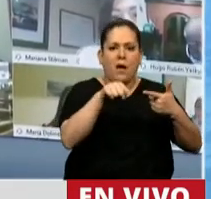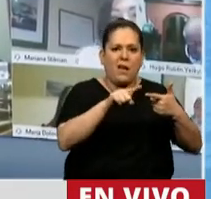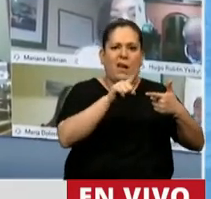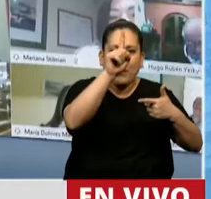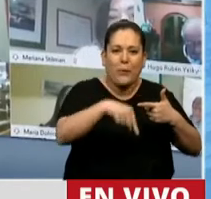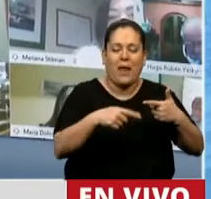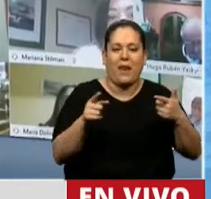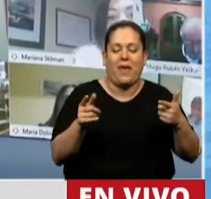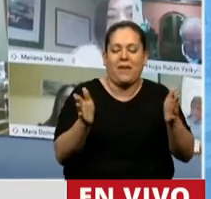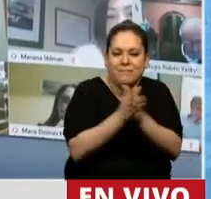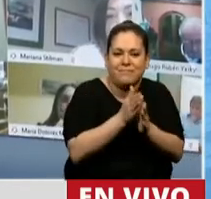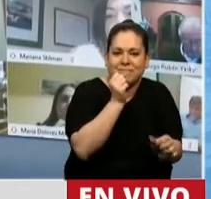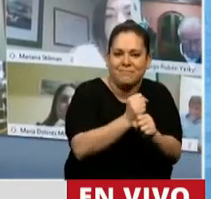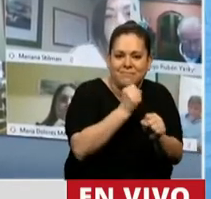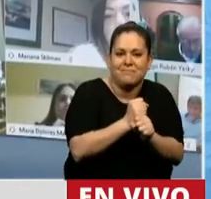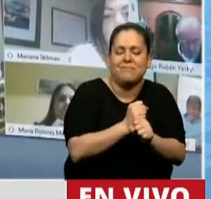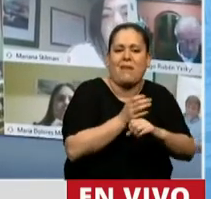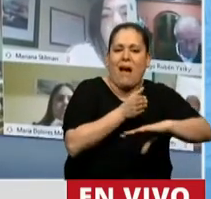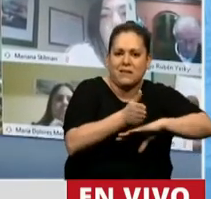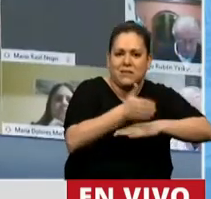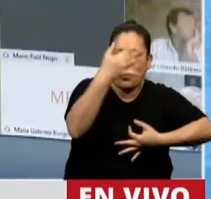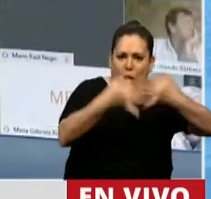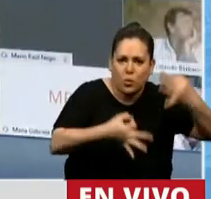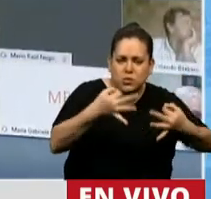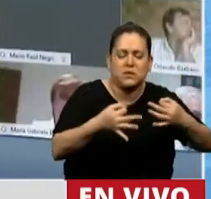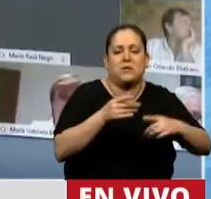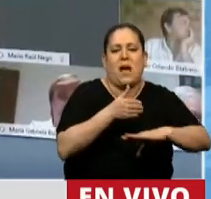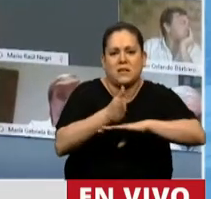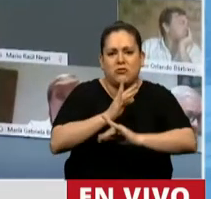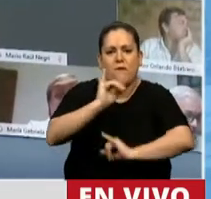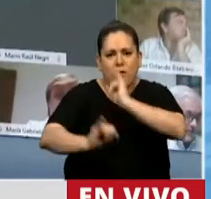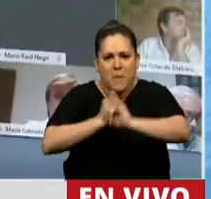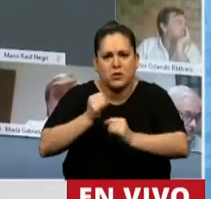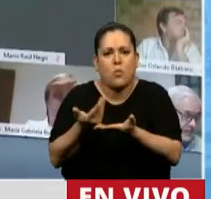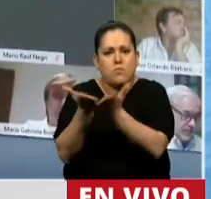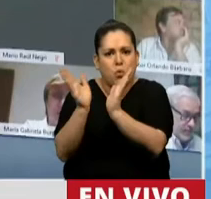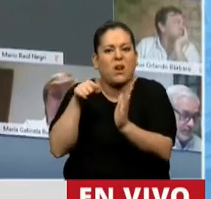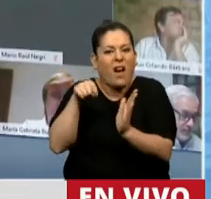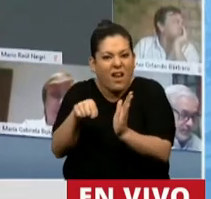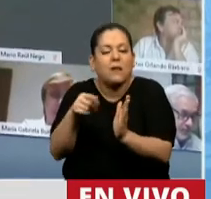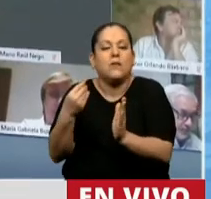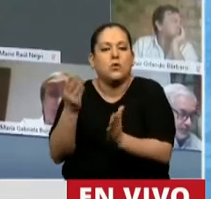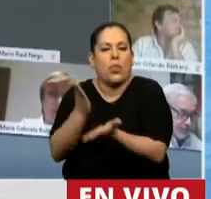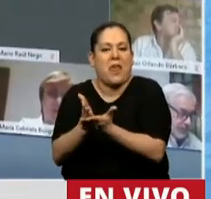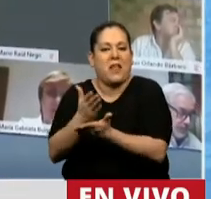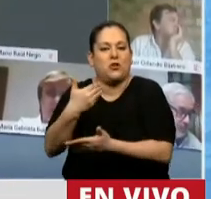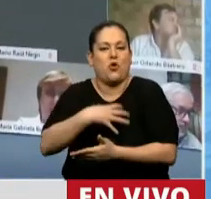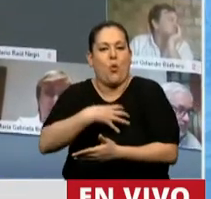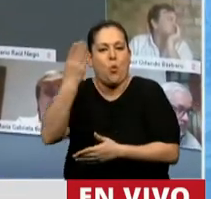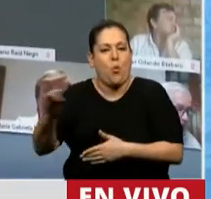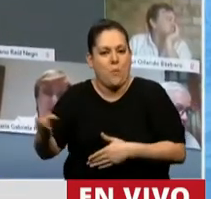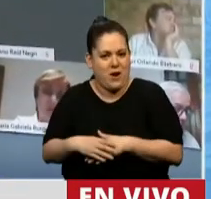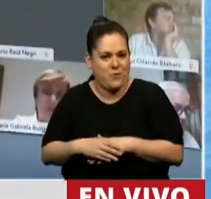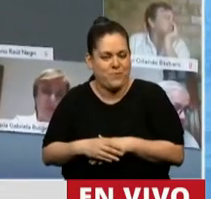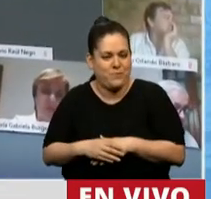Escazú es acceso a la justicia, a la información pública y la información pública es un derecho humano. Escazú es